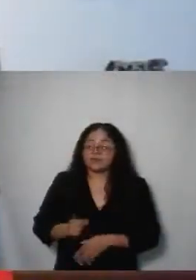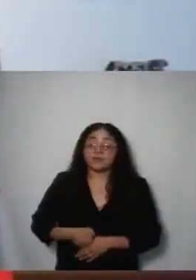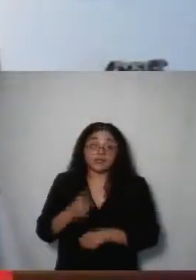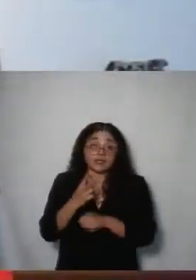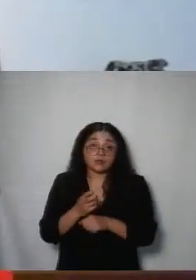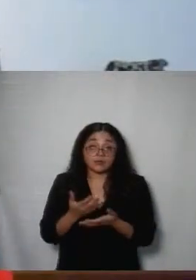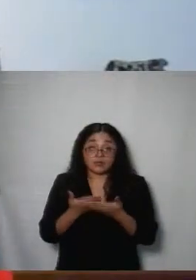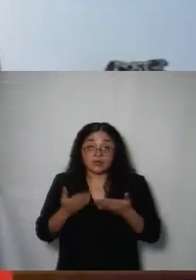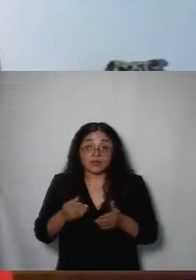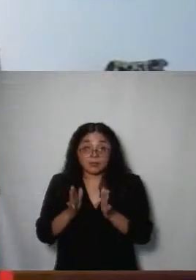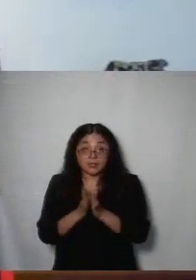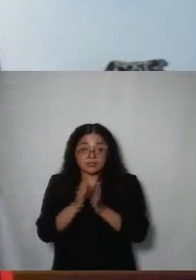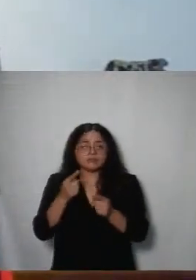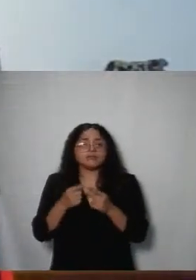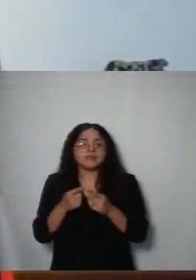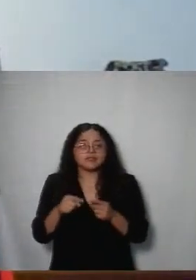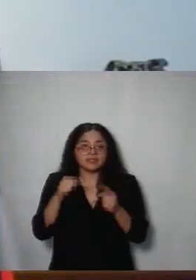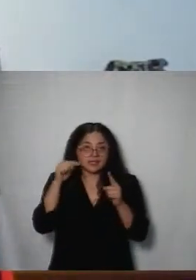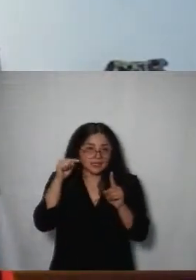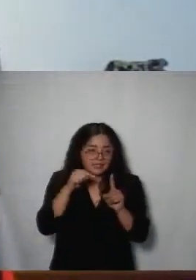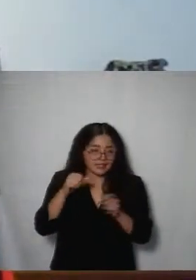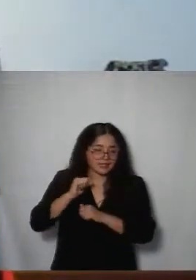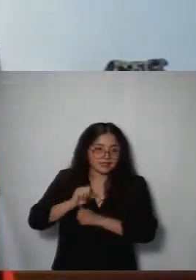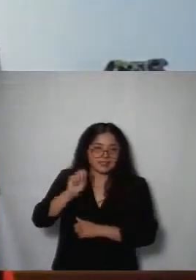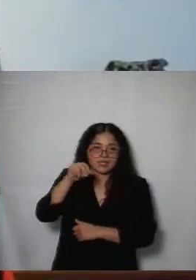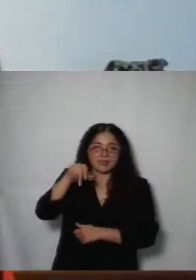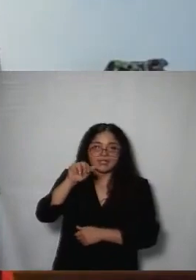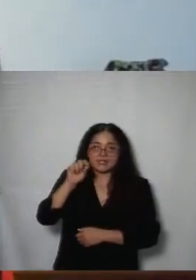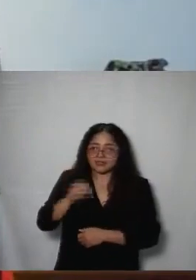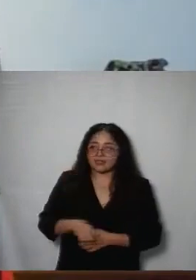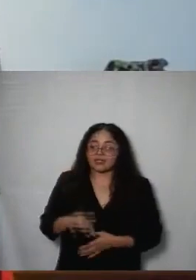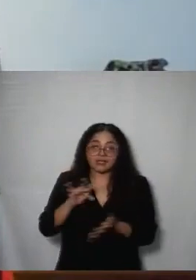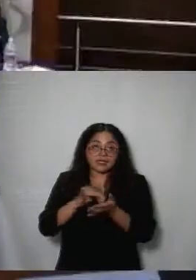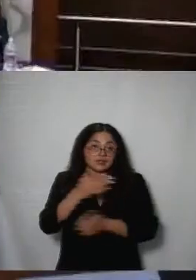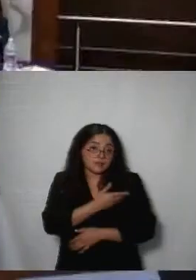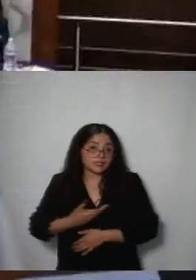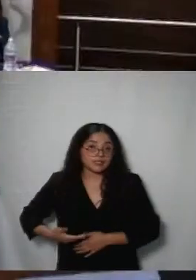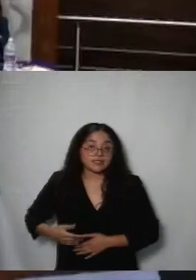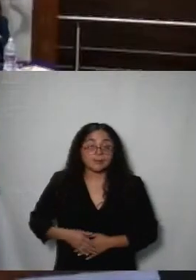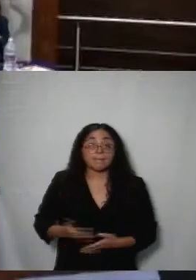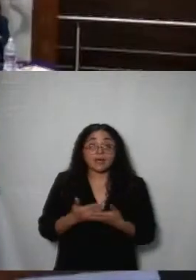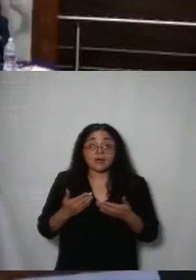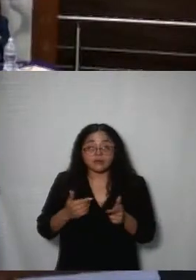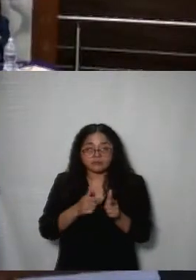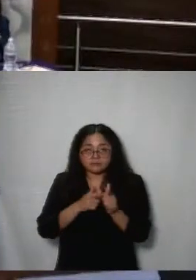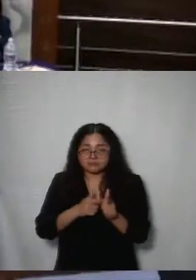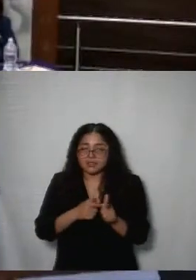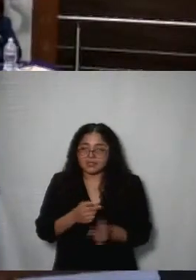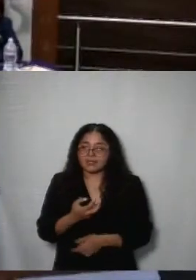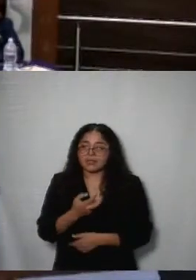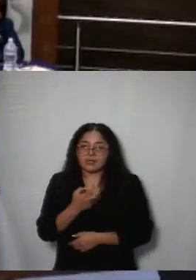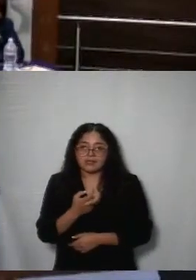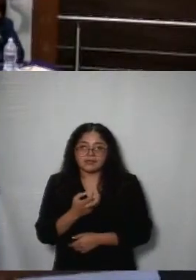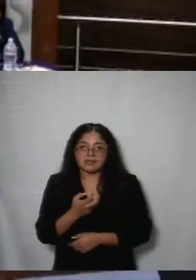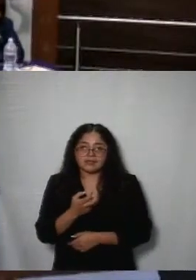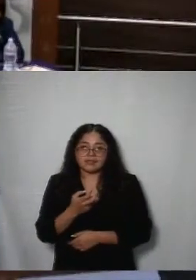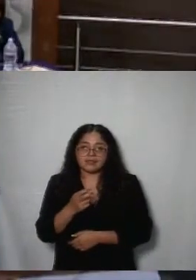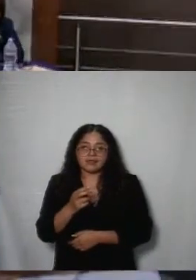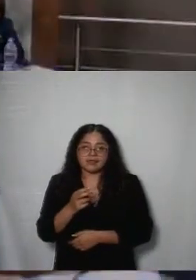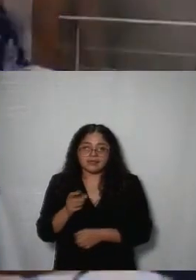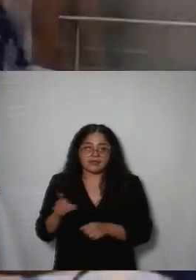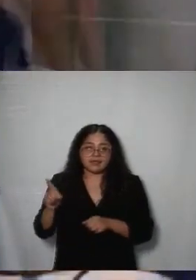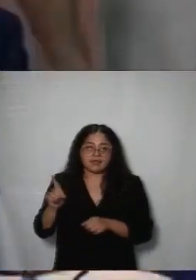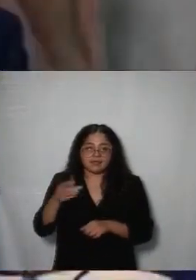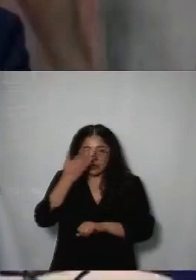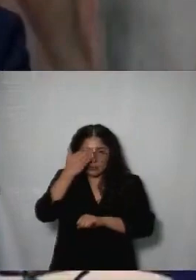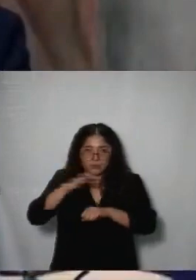lugar tenemos la intervención de la comisionada San Martín adelante comisionada San Martín gracias presidente en continuación justo a la conmemoración del